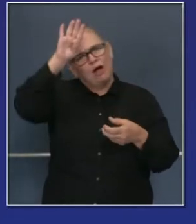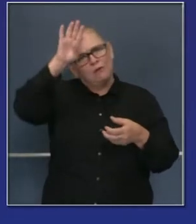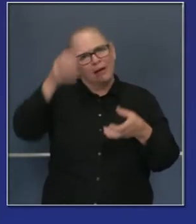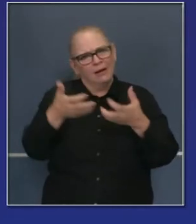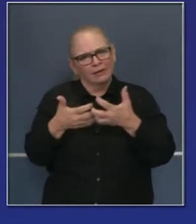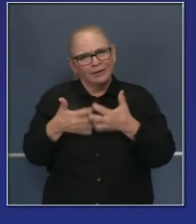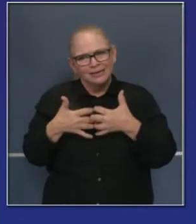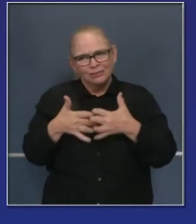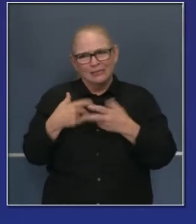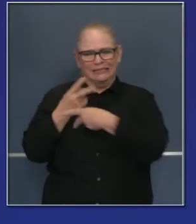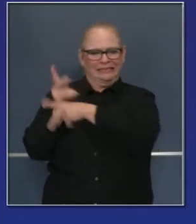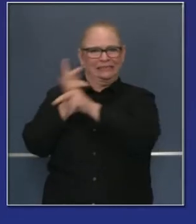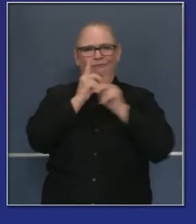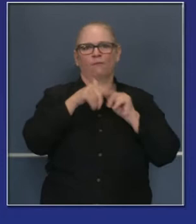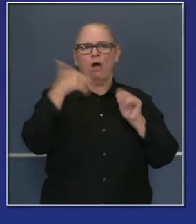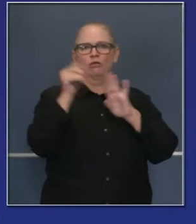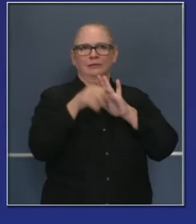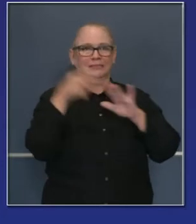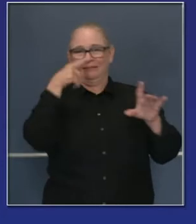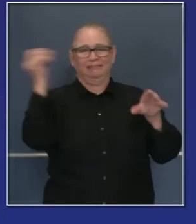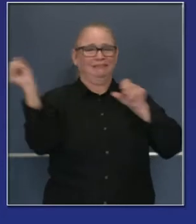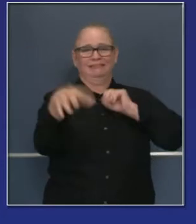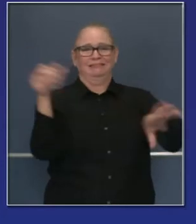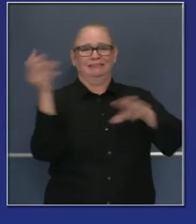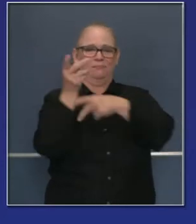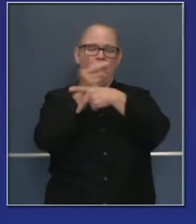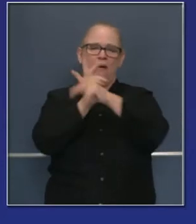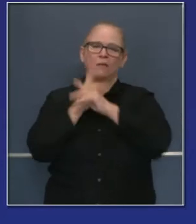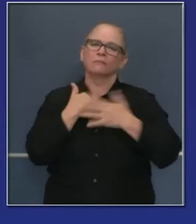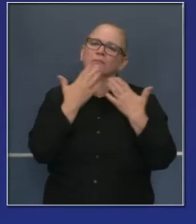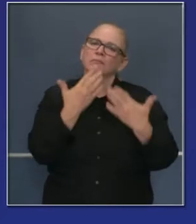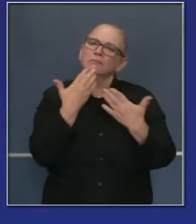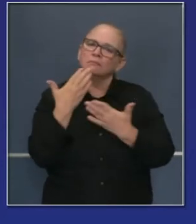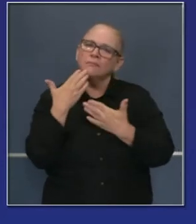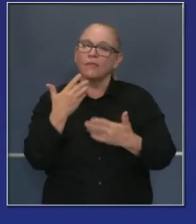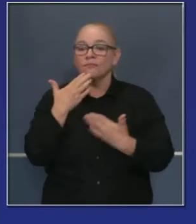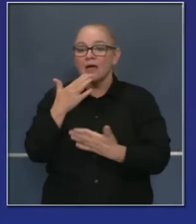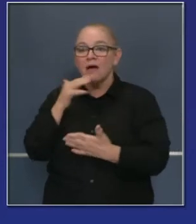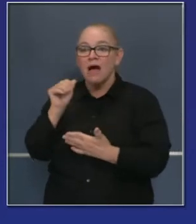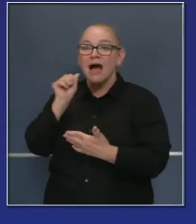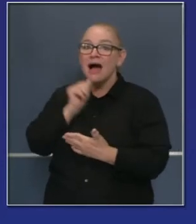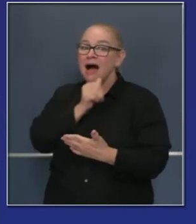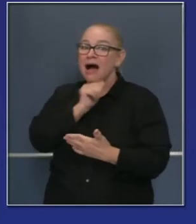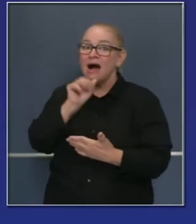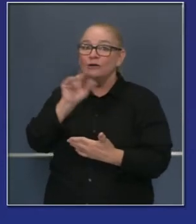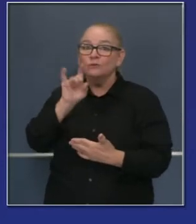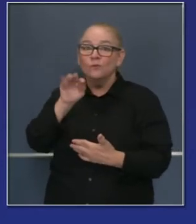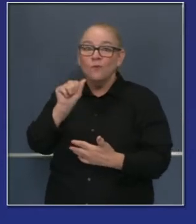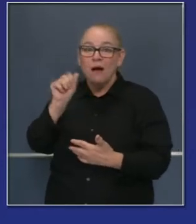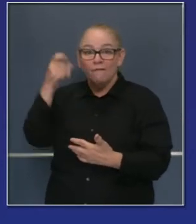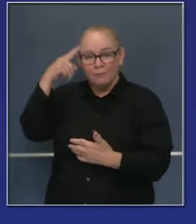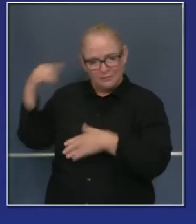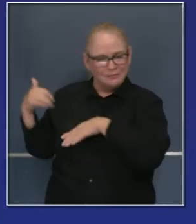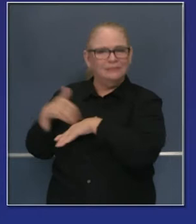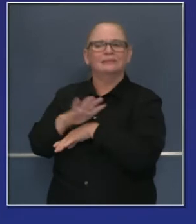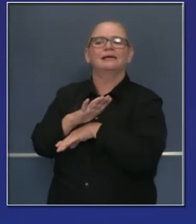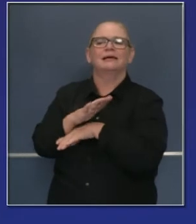y quiero agradecer públicamente al gobernador Ducey de Arizona por su apoyo. Ellos han enviado